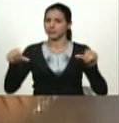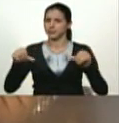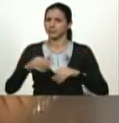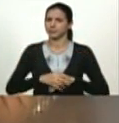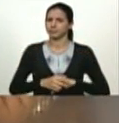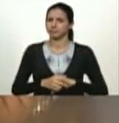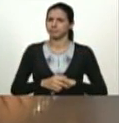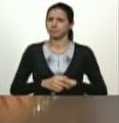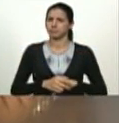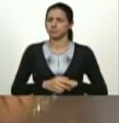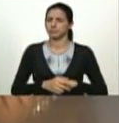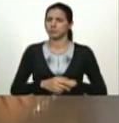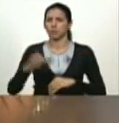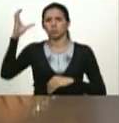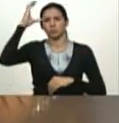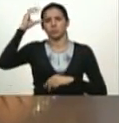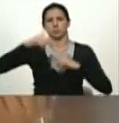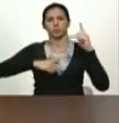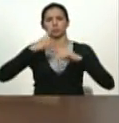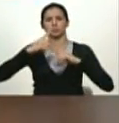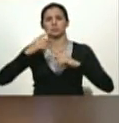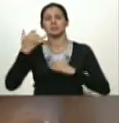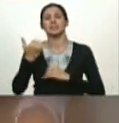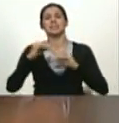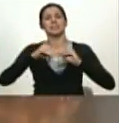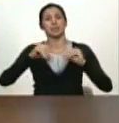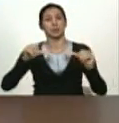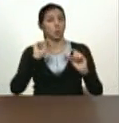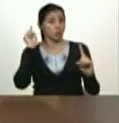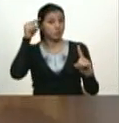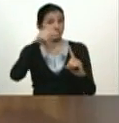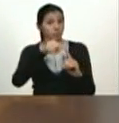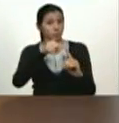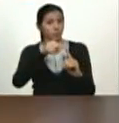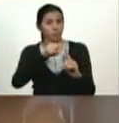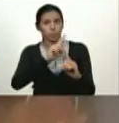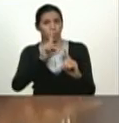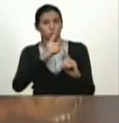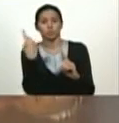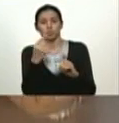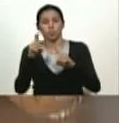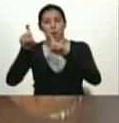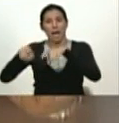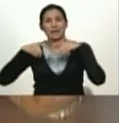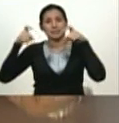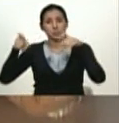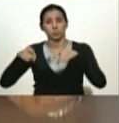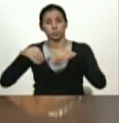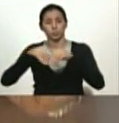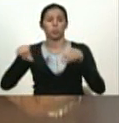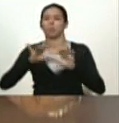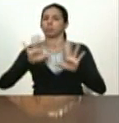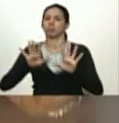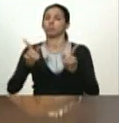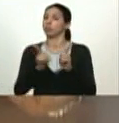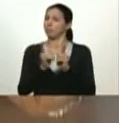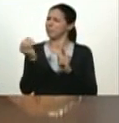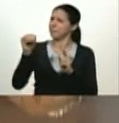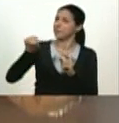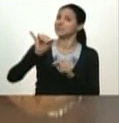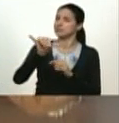el concepto producción agrícola y tierra es el objetivo no solamente la agricultura por allí he creado